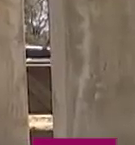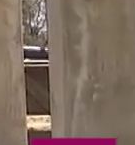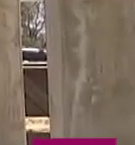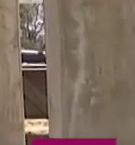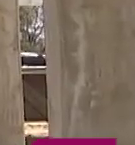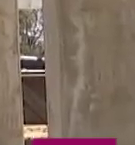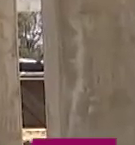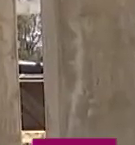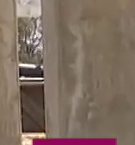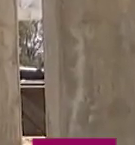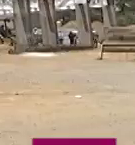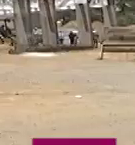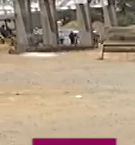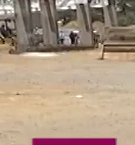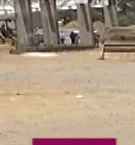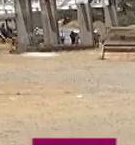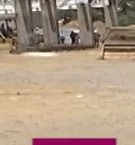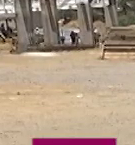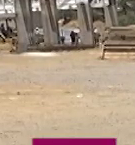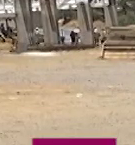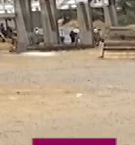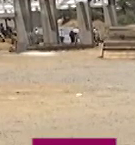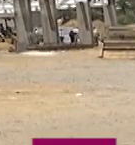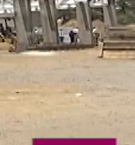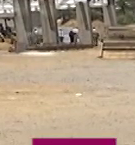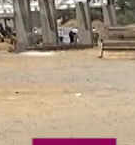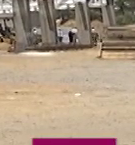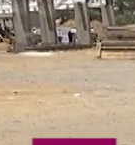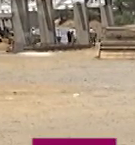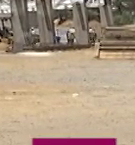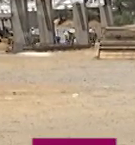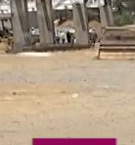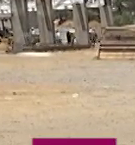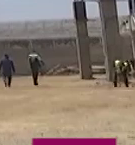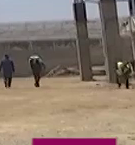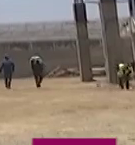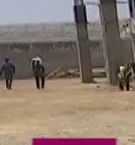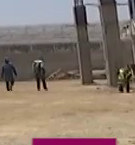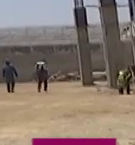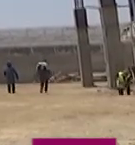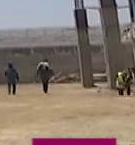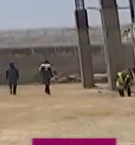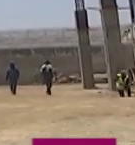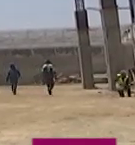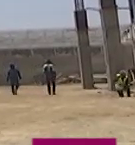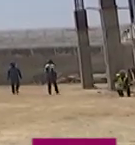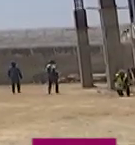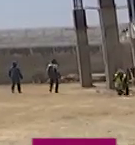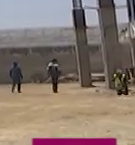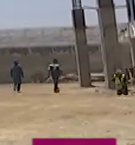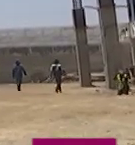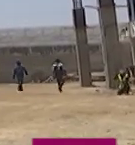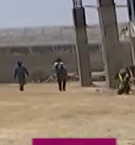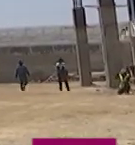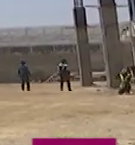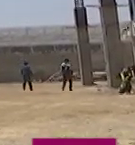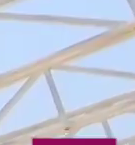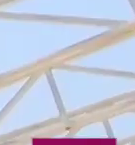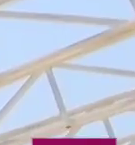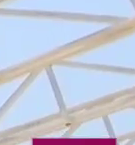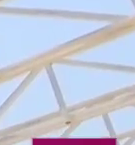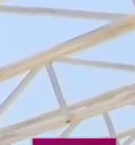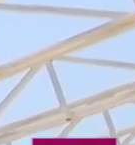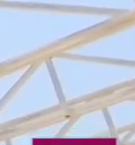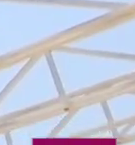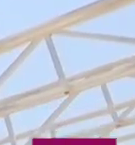acceso principal del centro, así como en la cancha de usos múltiples y la zona de juegos infantiles, el estacionamiento y recepción, además